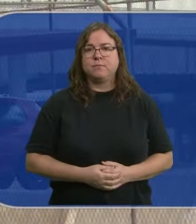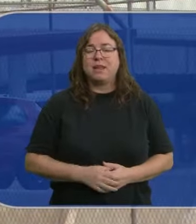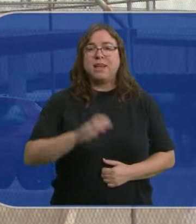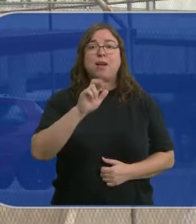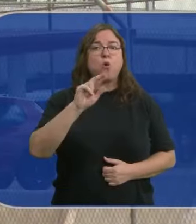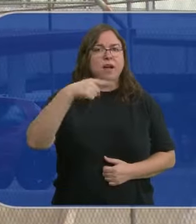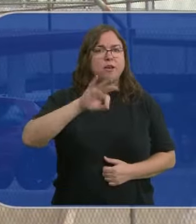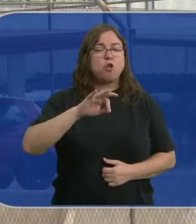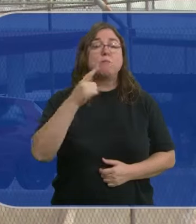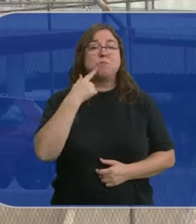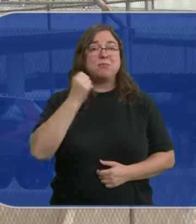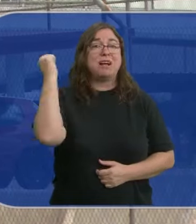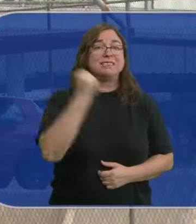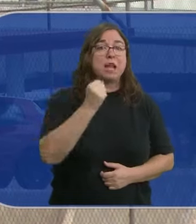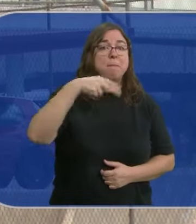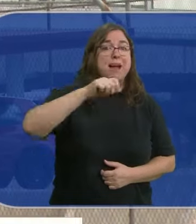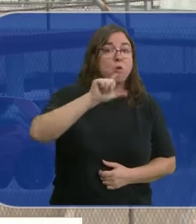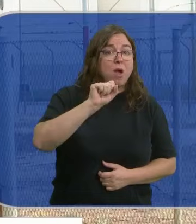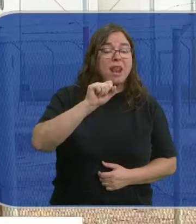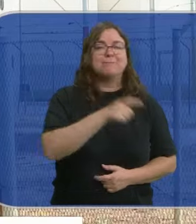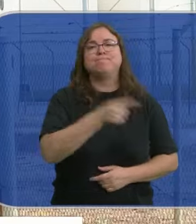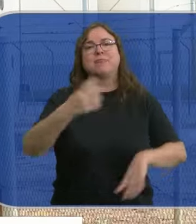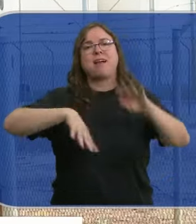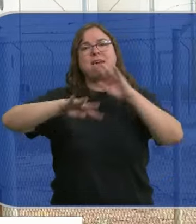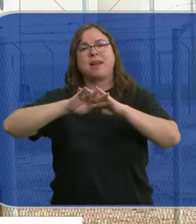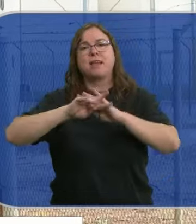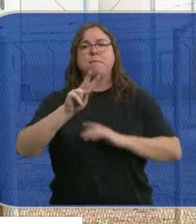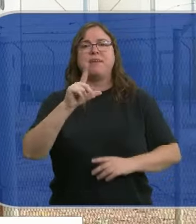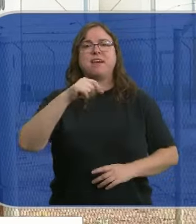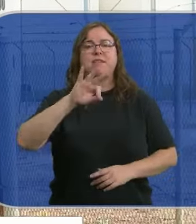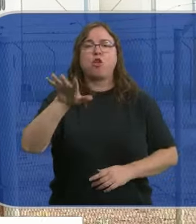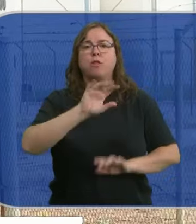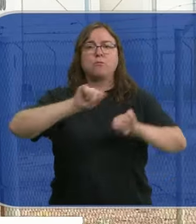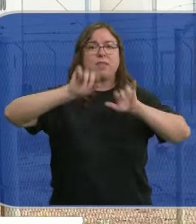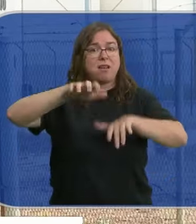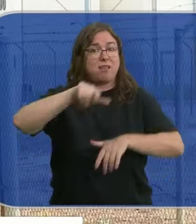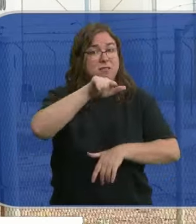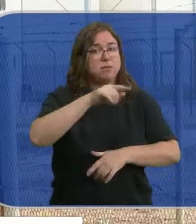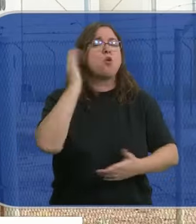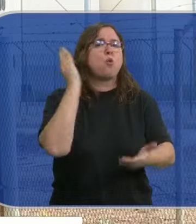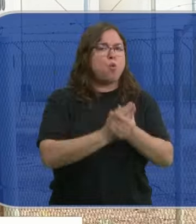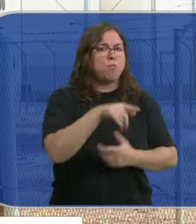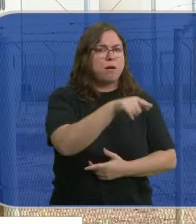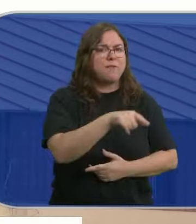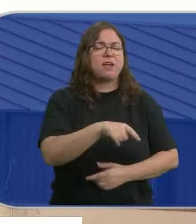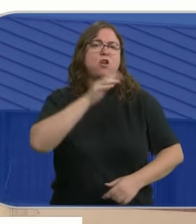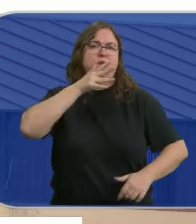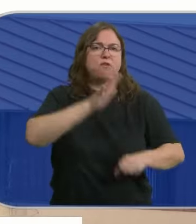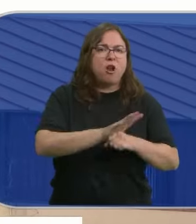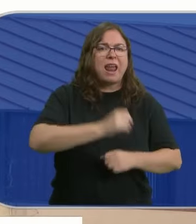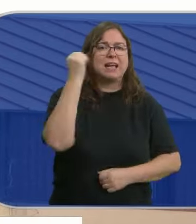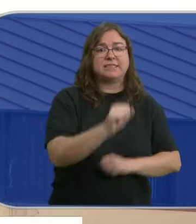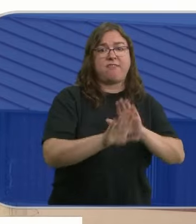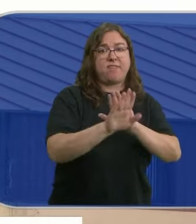Eugenio Delgado, asesino de Manuela Chavero, ha sido trasladado al centro penitenciario de Villayerro, en León. El preso fue declarado culpable de violar y